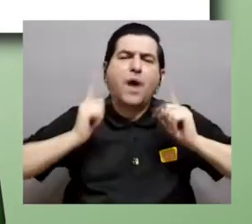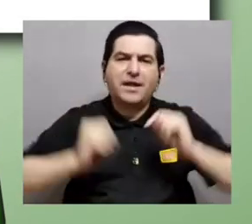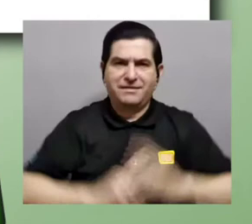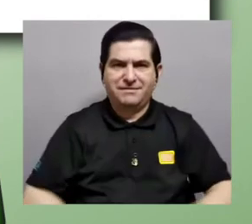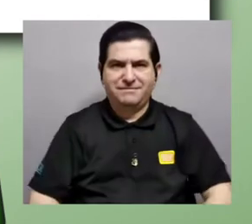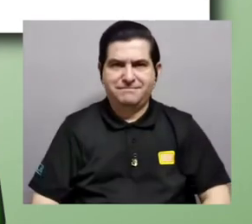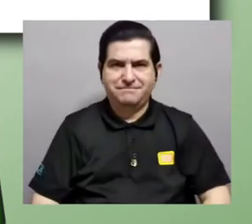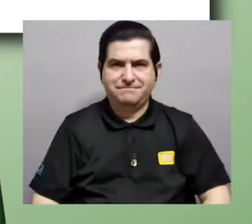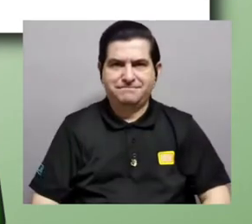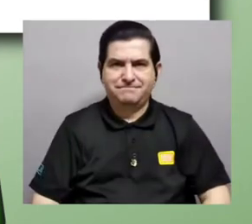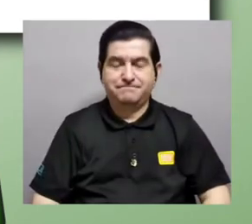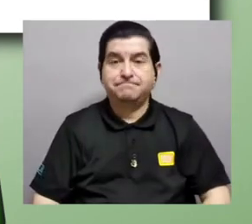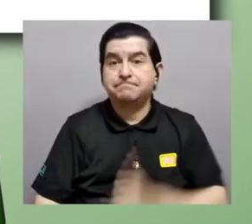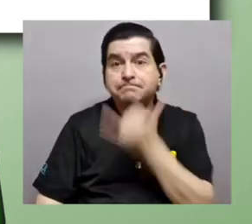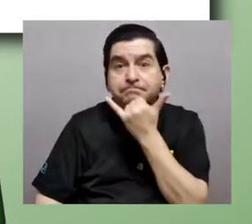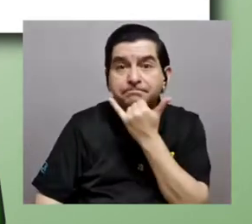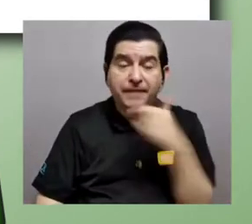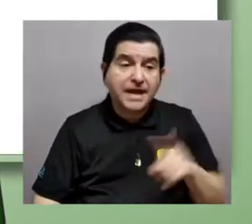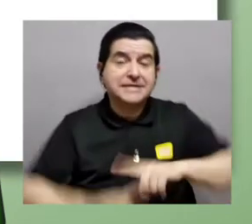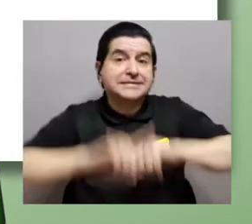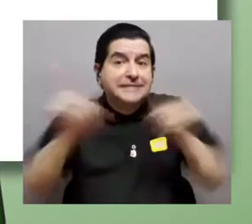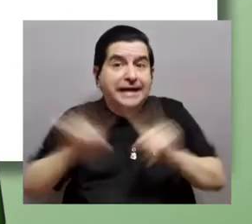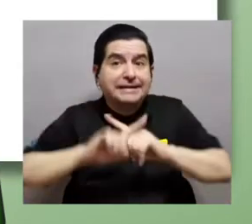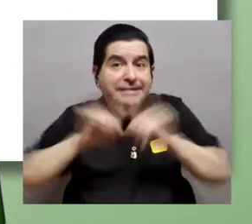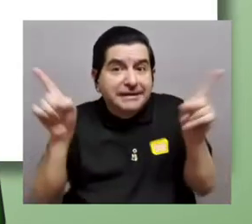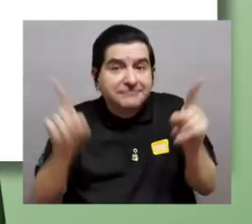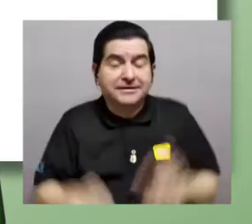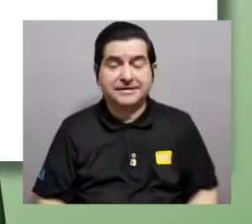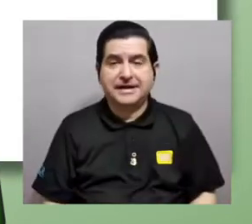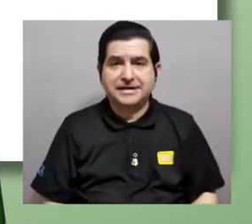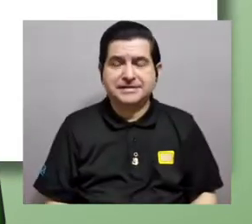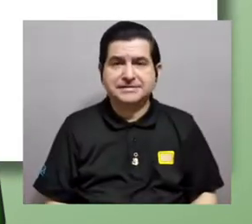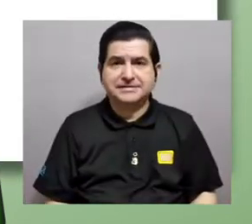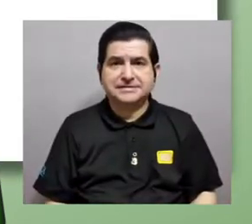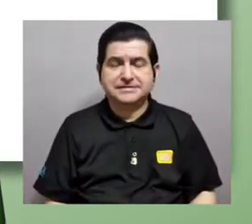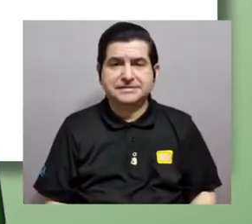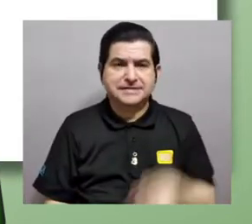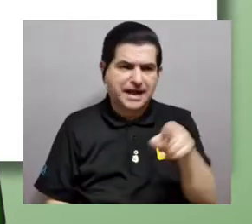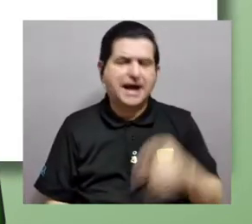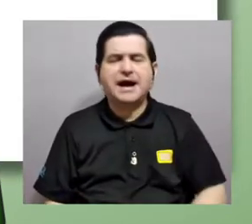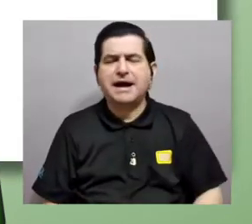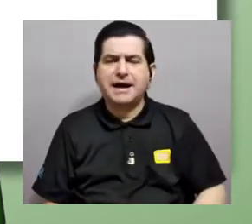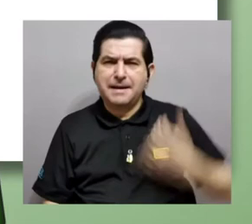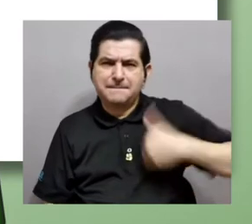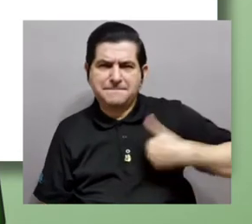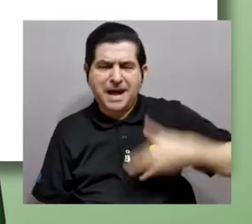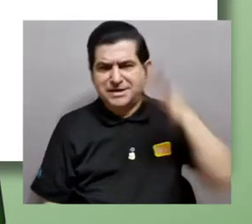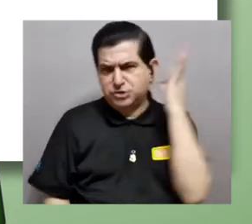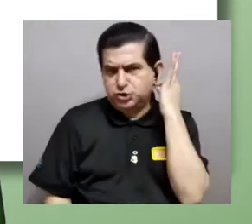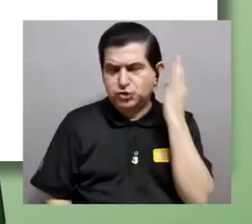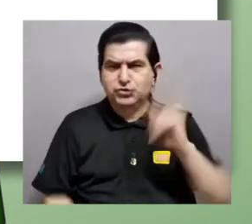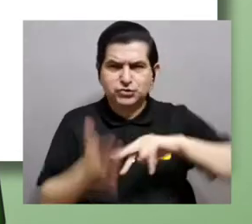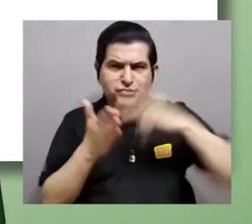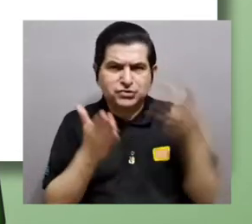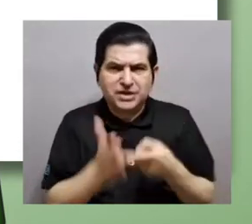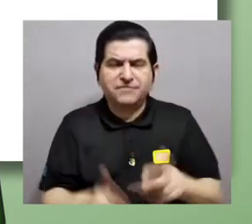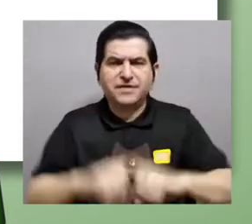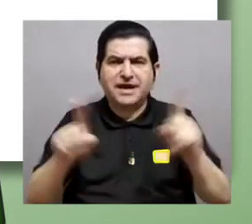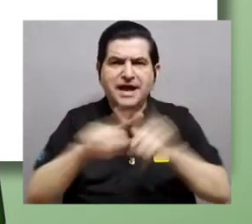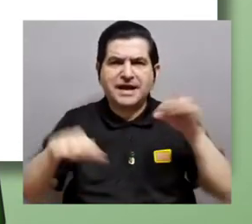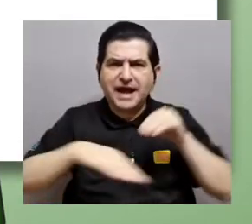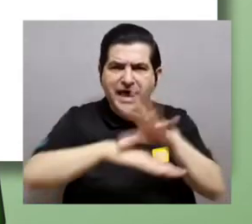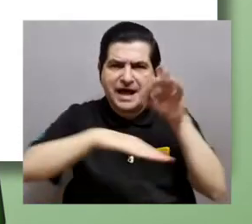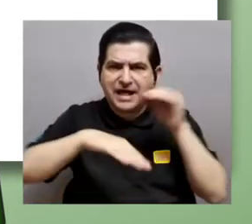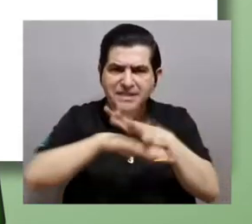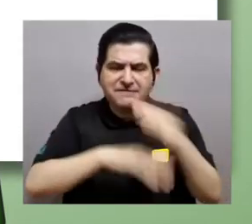Bueno, resulta que esta diferencia ancestral de inversión entre machos y hembras ha llevado a una serie de consecuencias